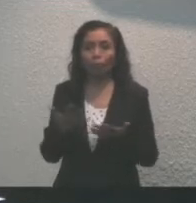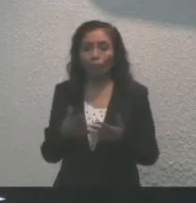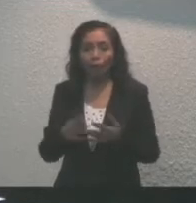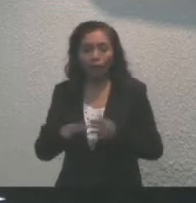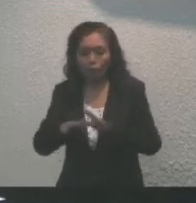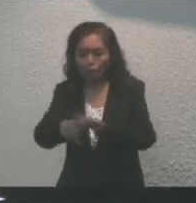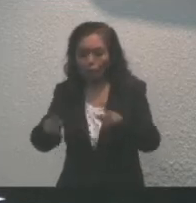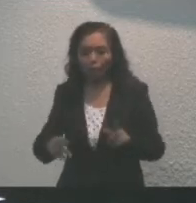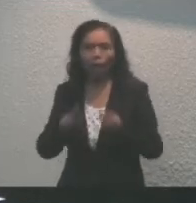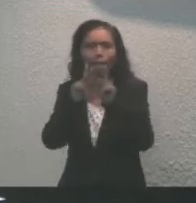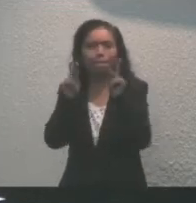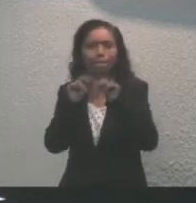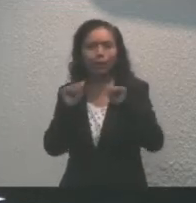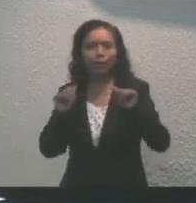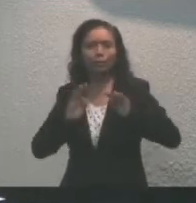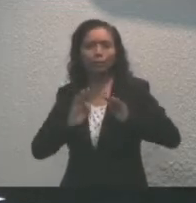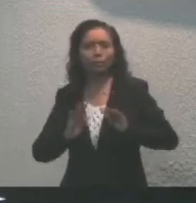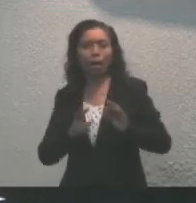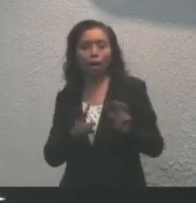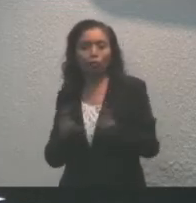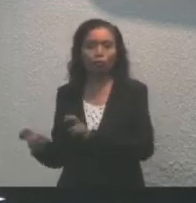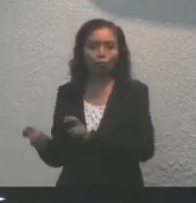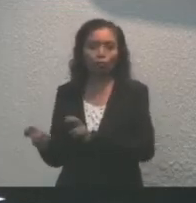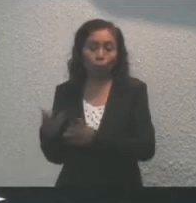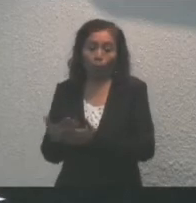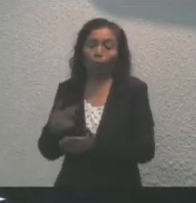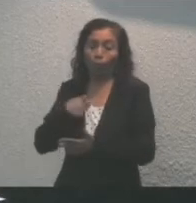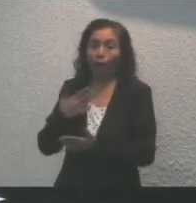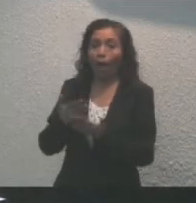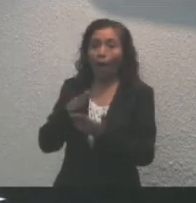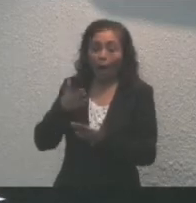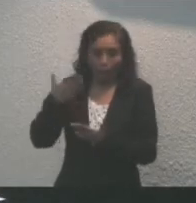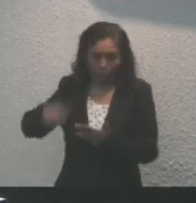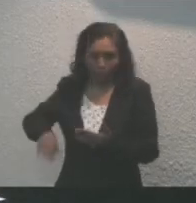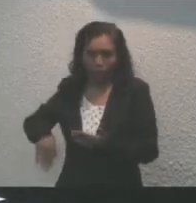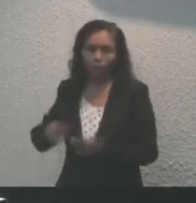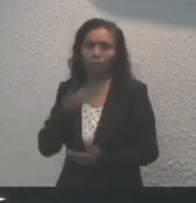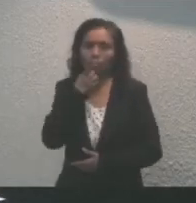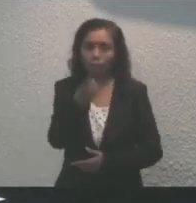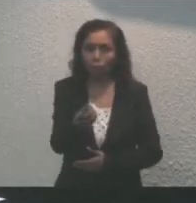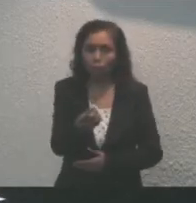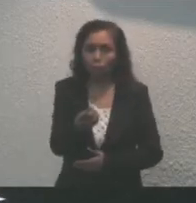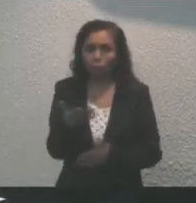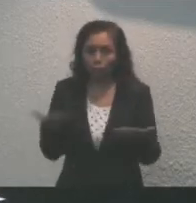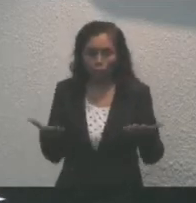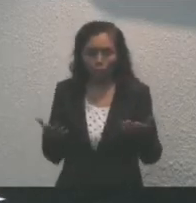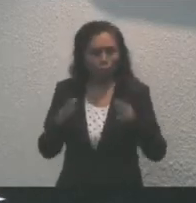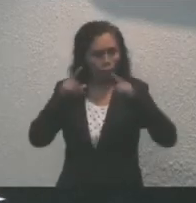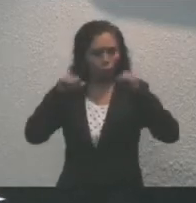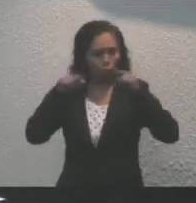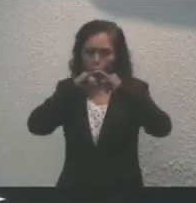tranquilidad. Como lo he señalado, hemos trabajado con todo el apoyo de las instituciones,